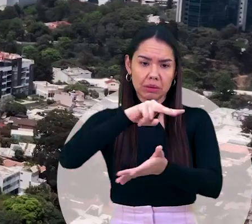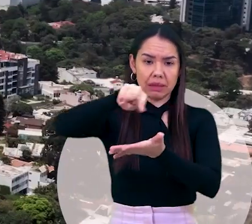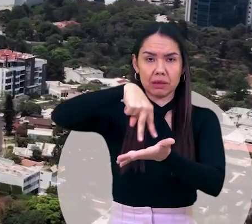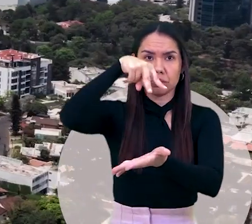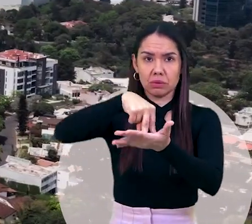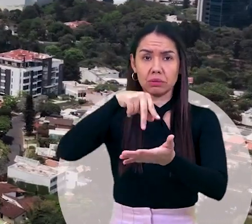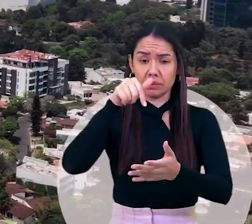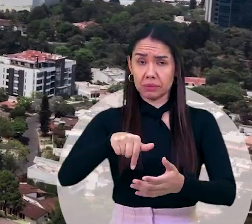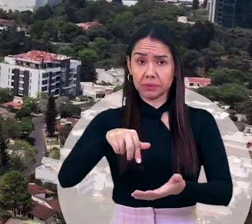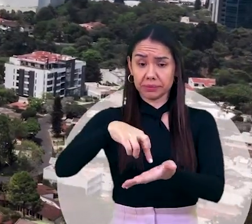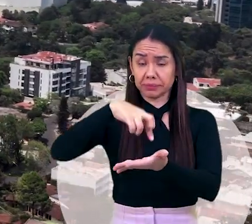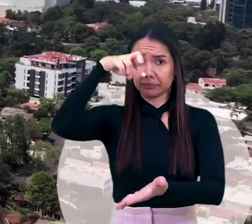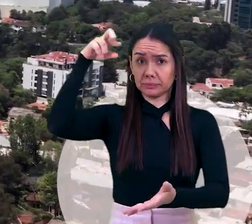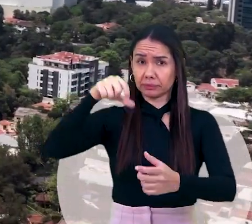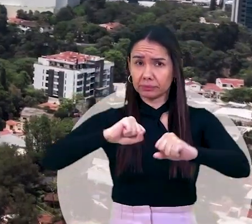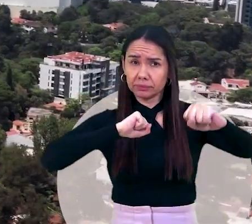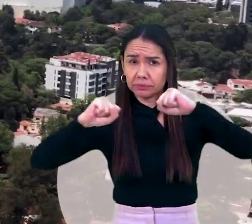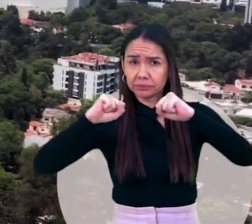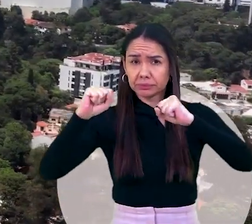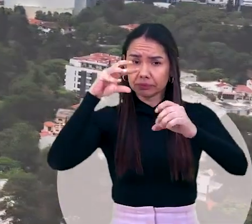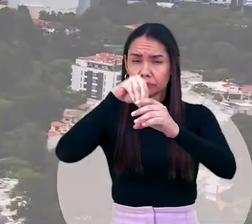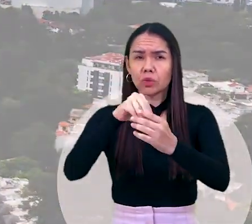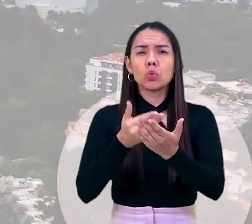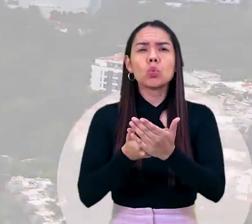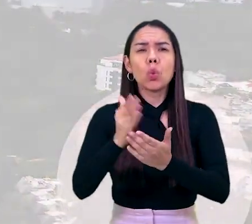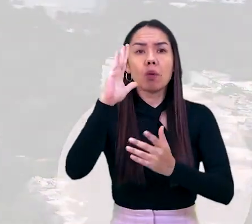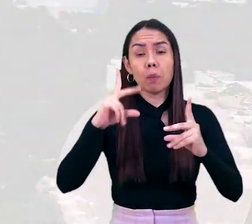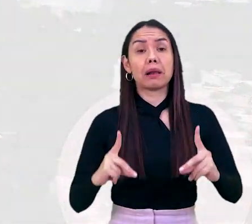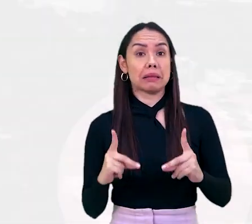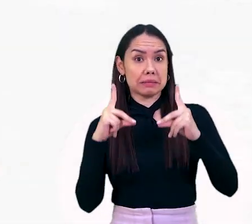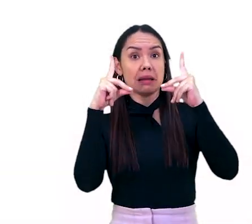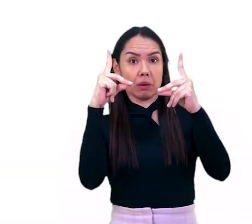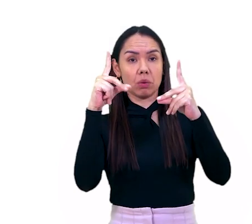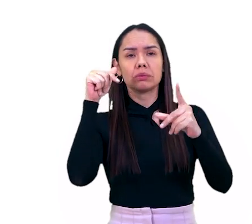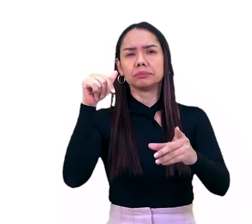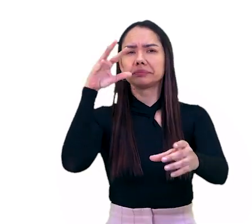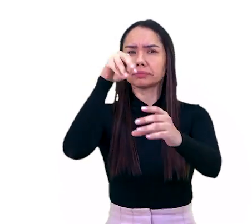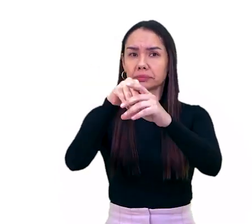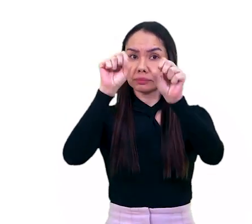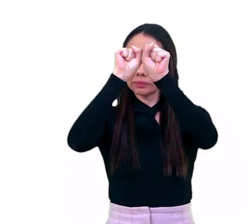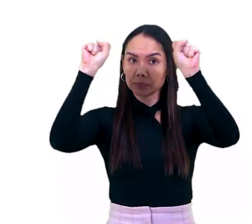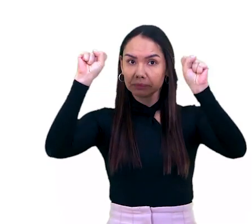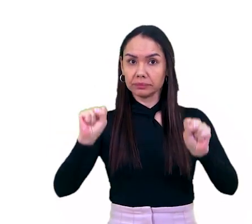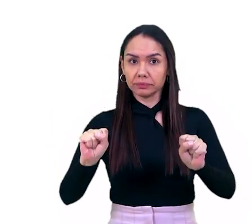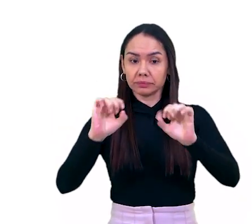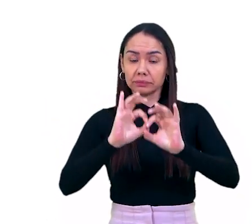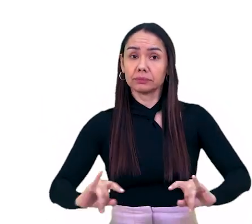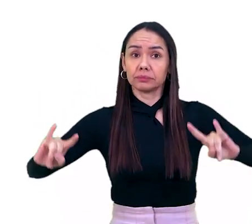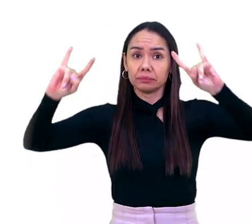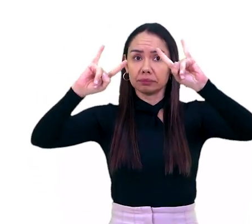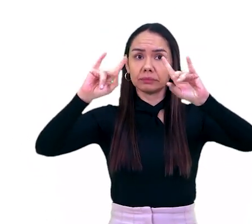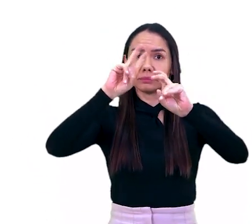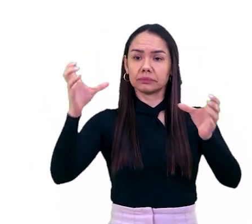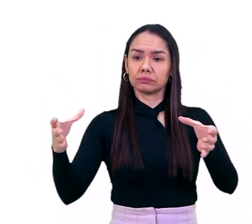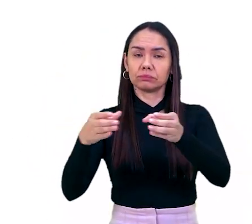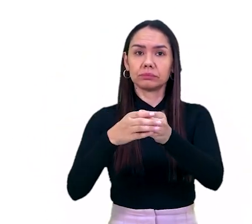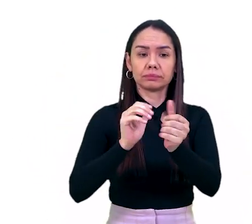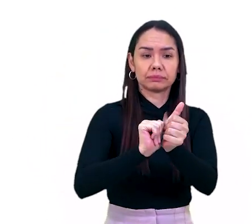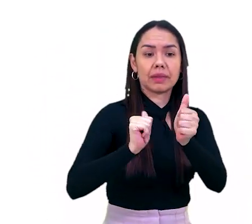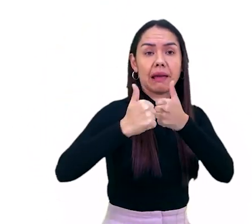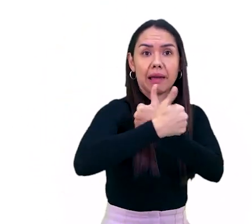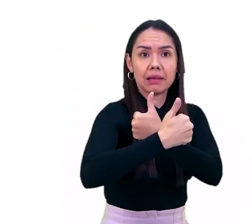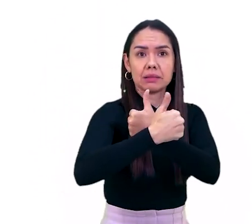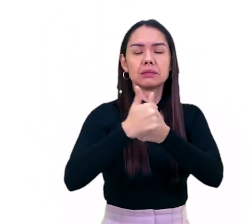El país vive un momento donde se ha abierto un nuevo horizonte para el desarrollo. El Sistema de las Naciones Unidas se conforma con las